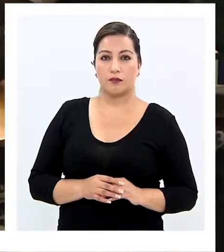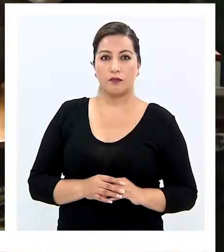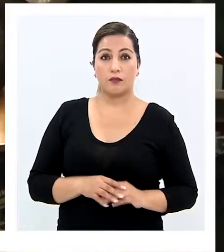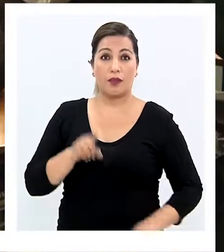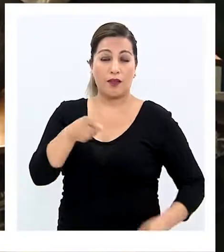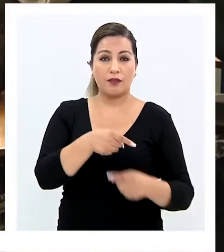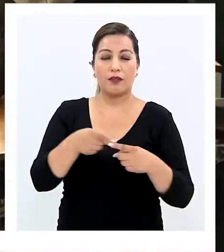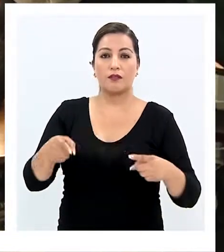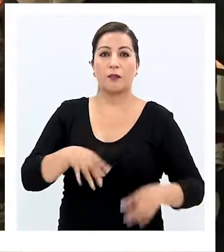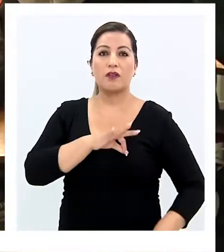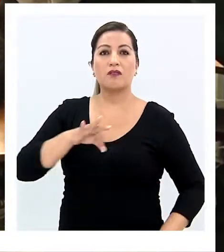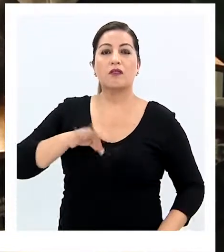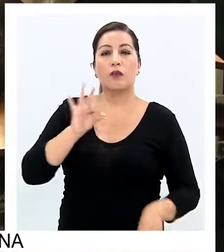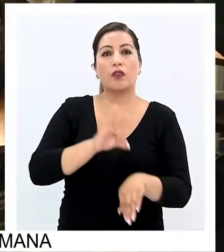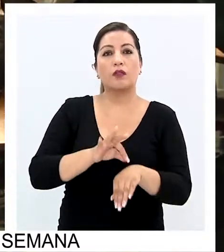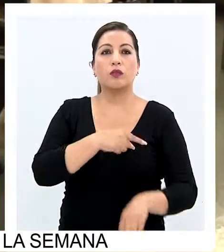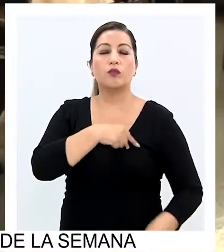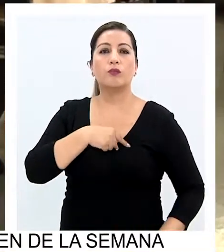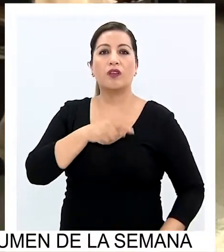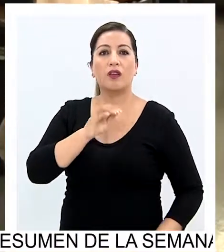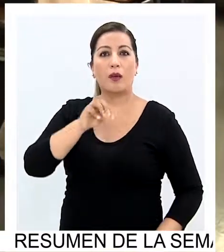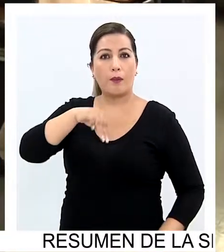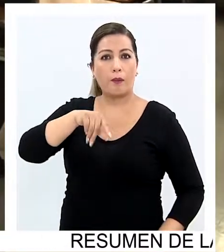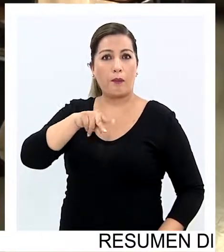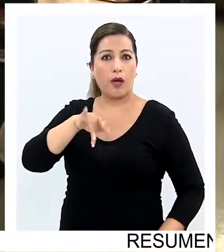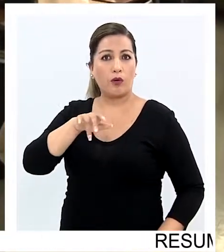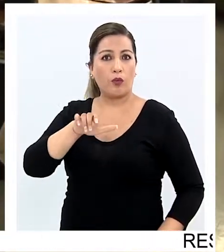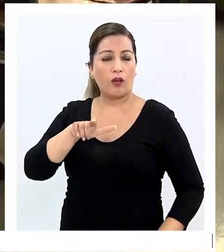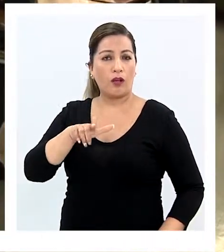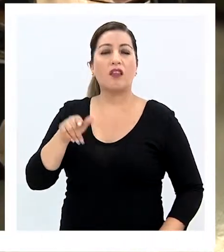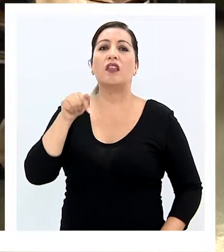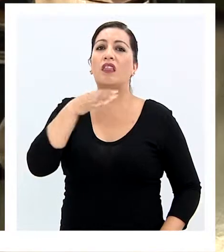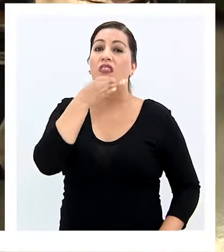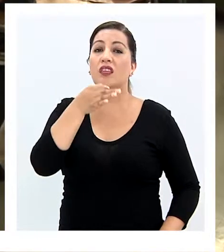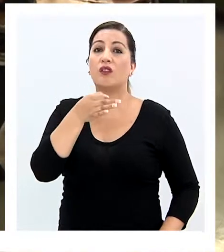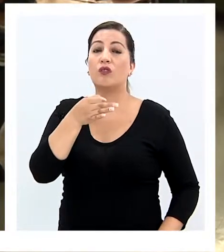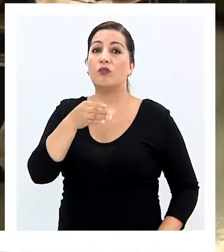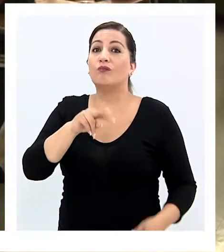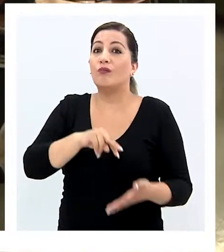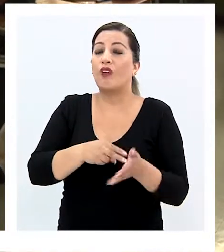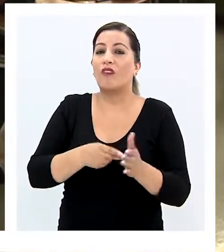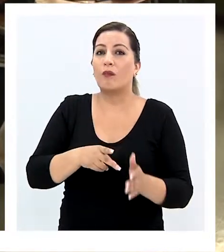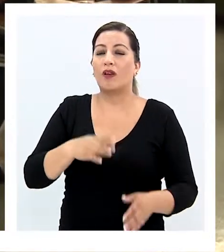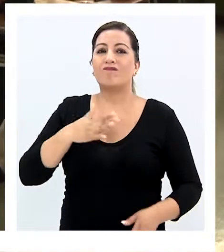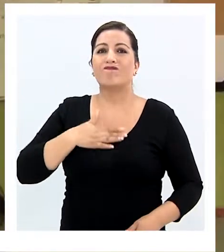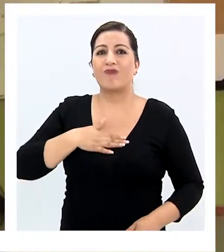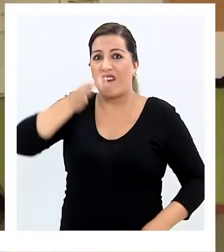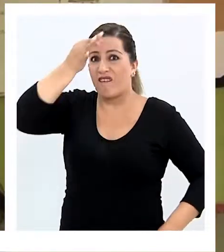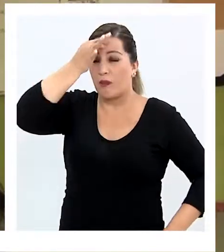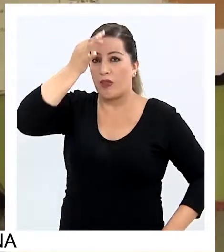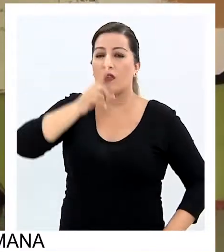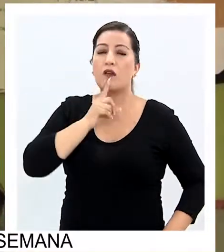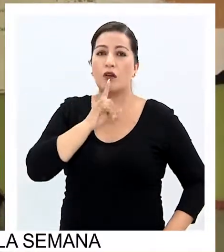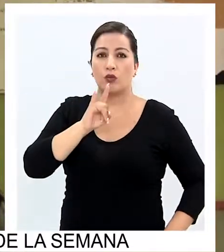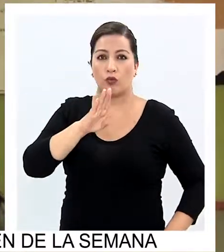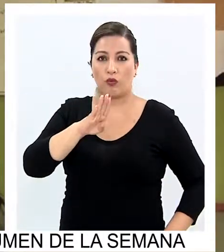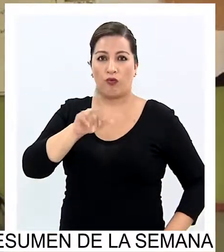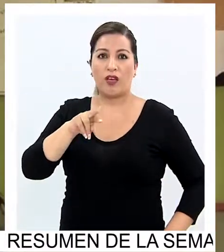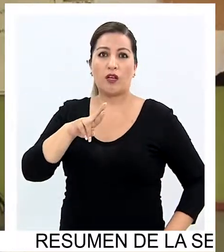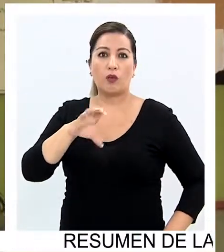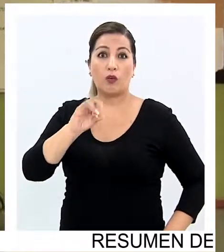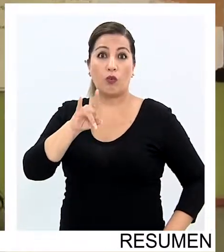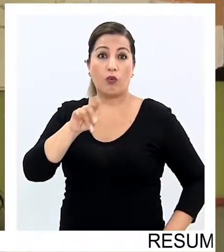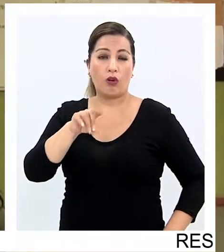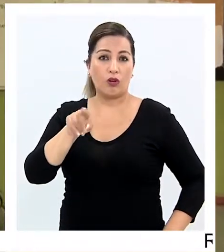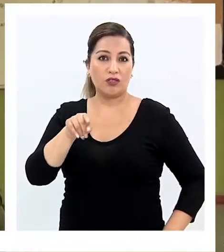Esta semana el Ceremi de Salud Manuel Fernández confirmó un caso de tuberculosis al interior de un colegio de alto auspicio, el que afectó a una